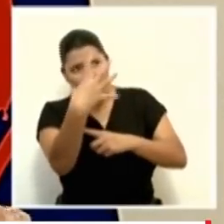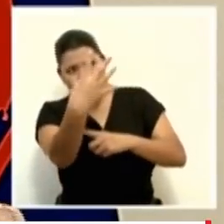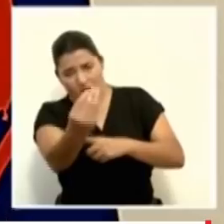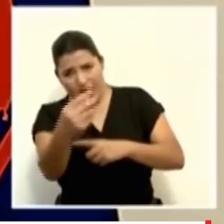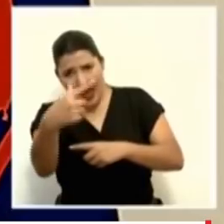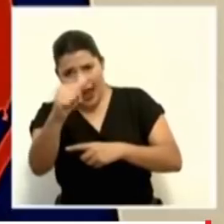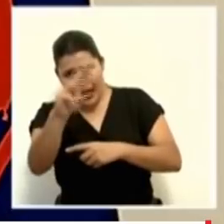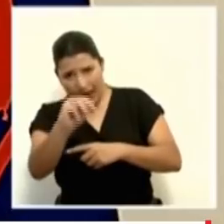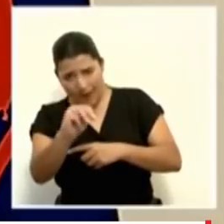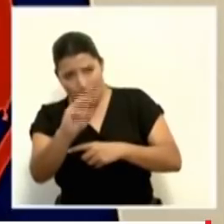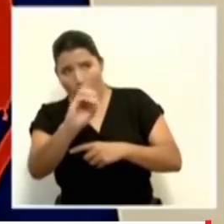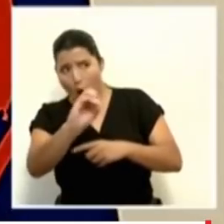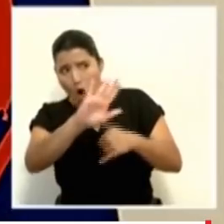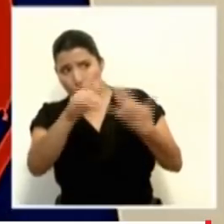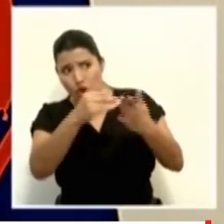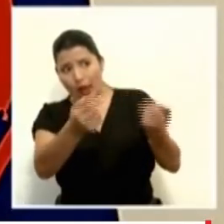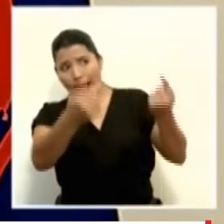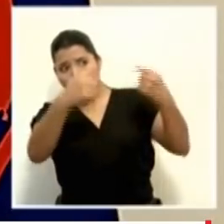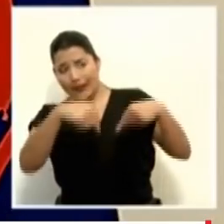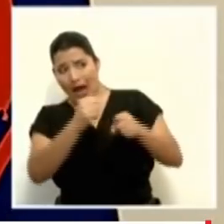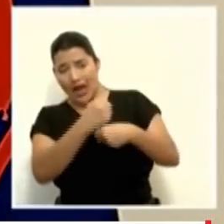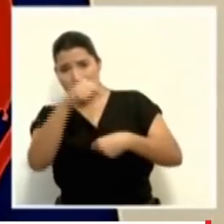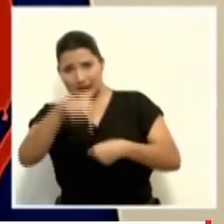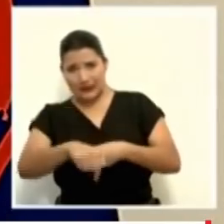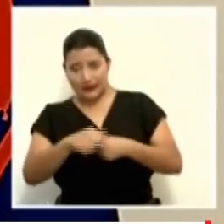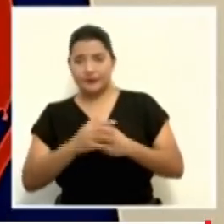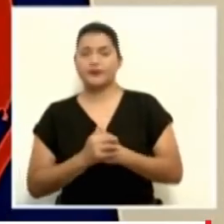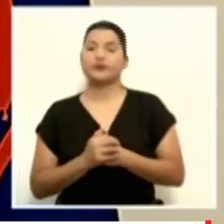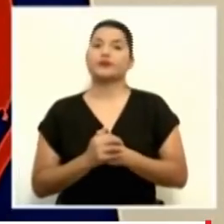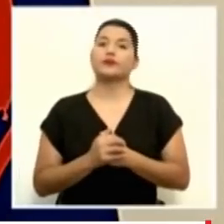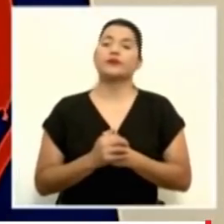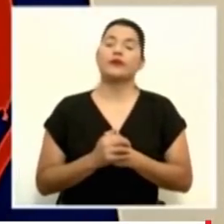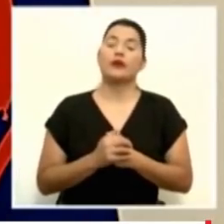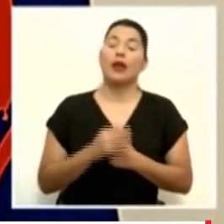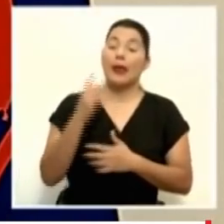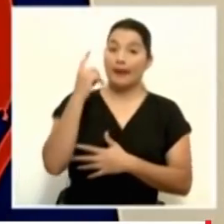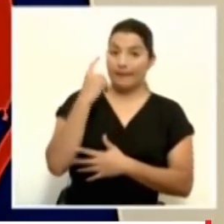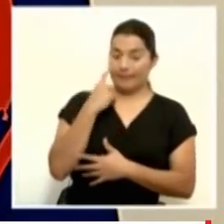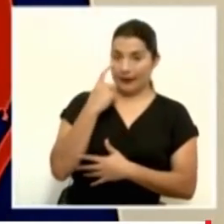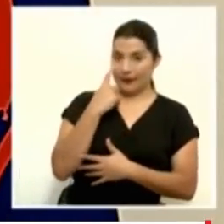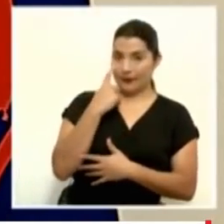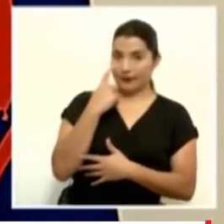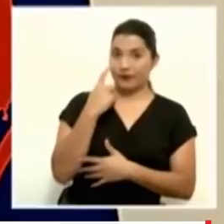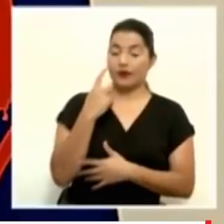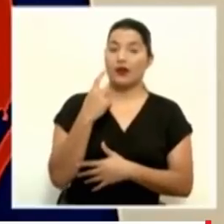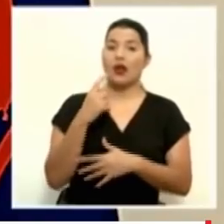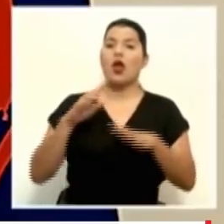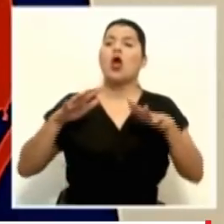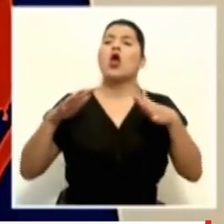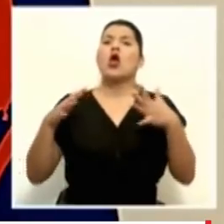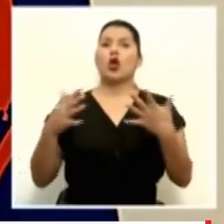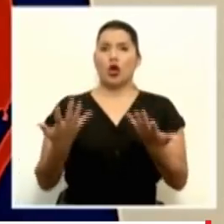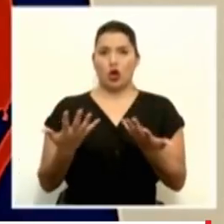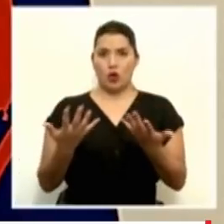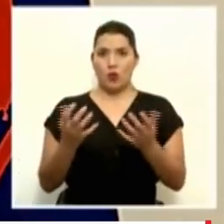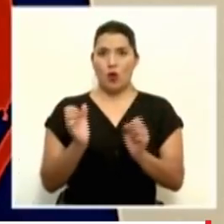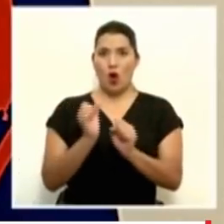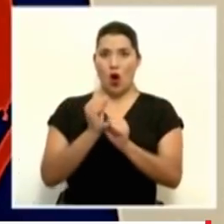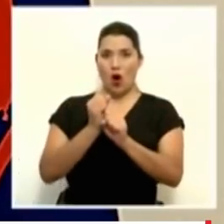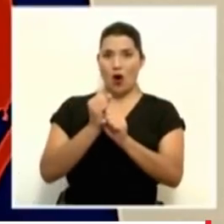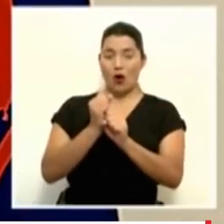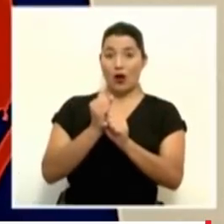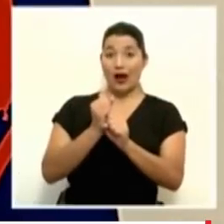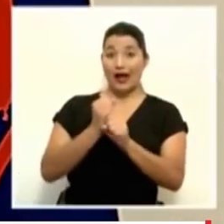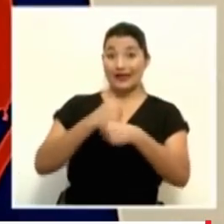Bueno, una de las razones de por qué hacemos esa redistribución de cargas de